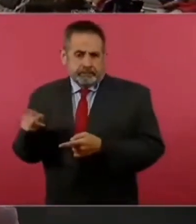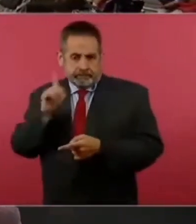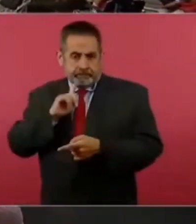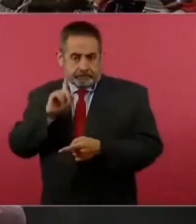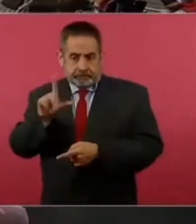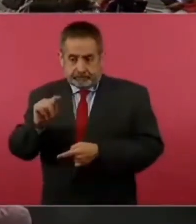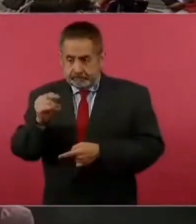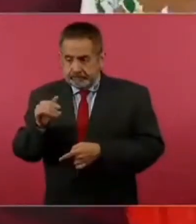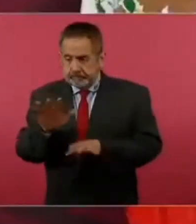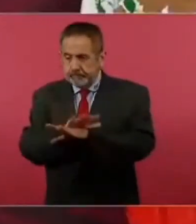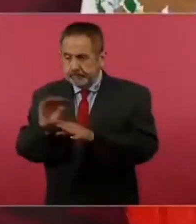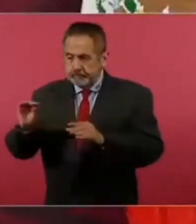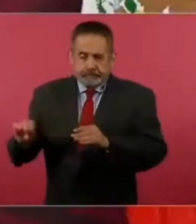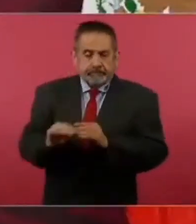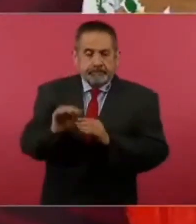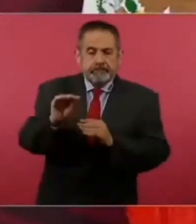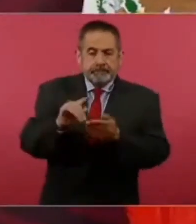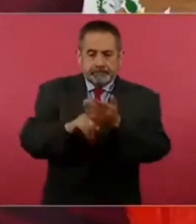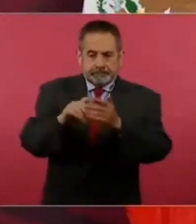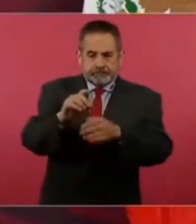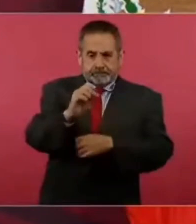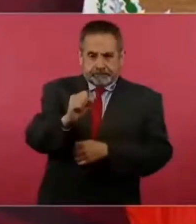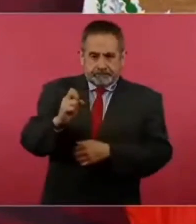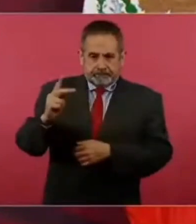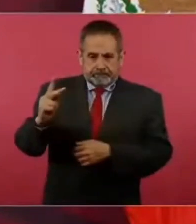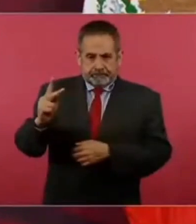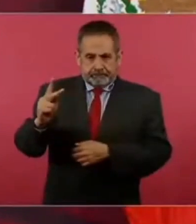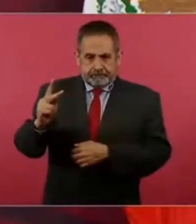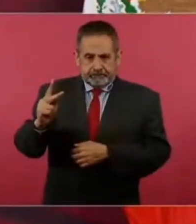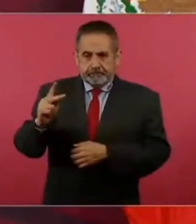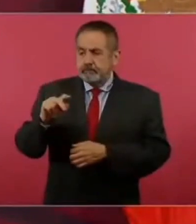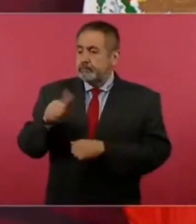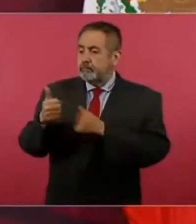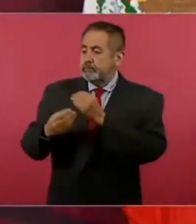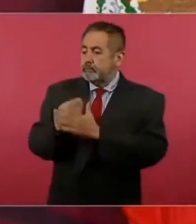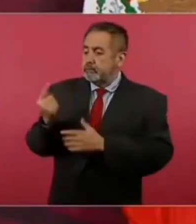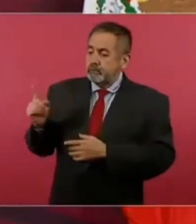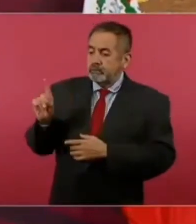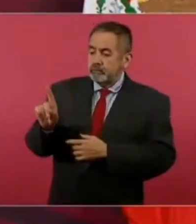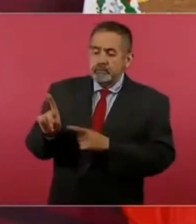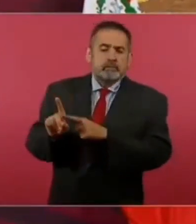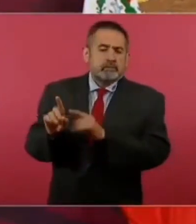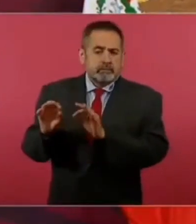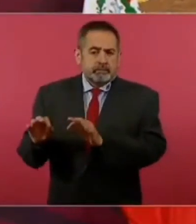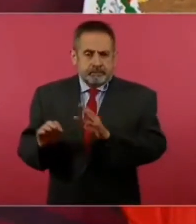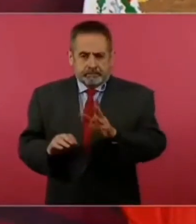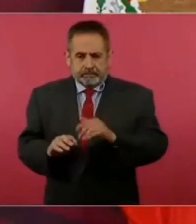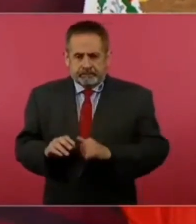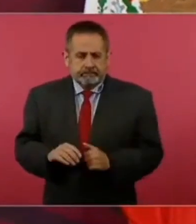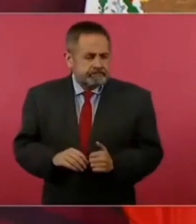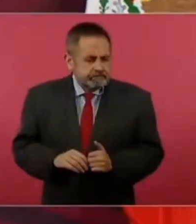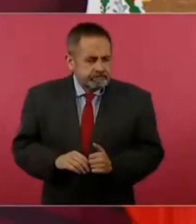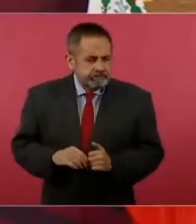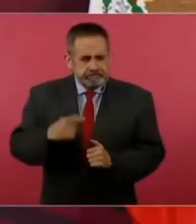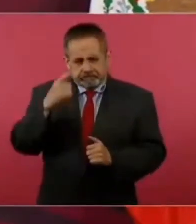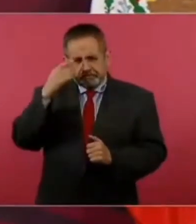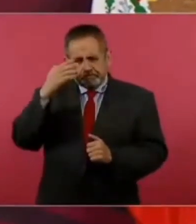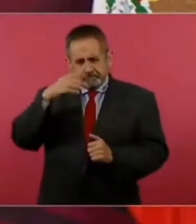la secretaria de Educación. Esto lo digo para que